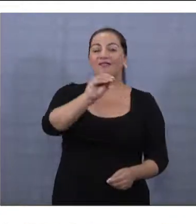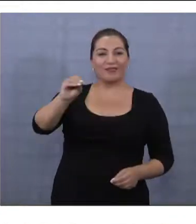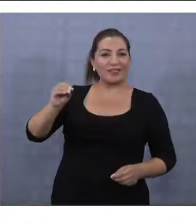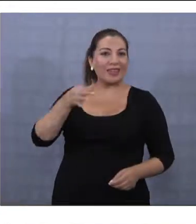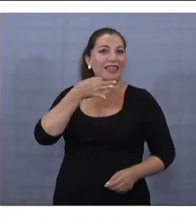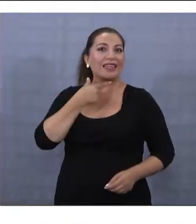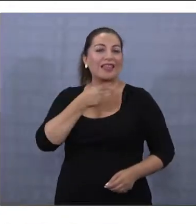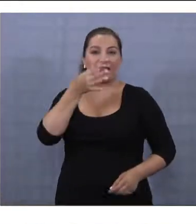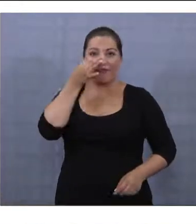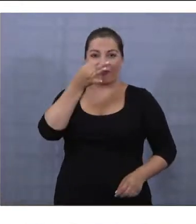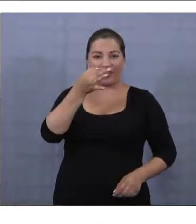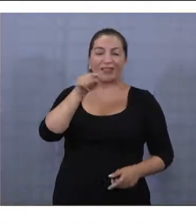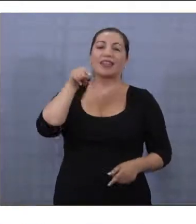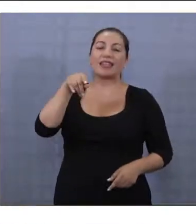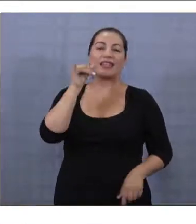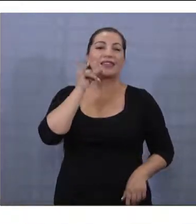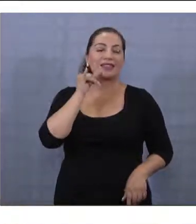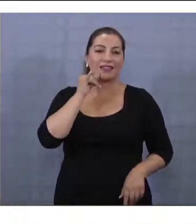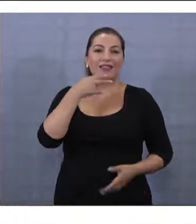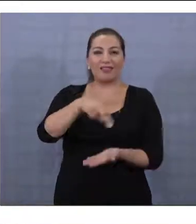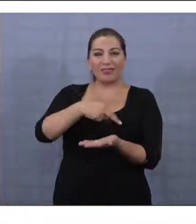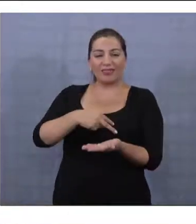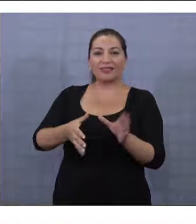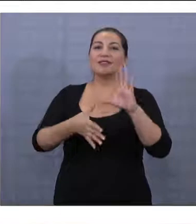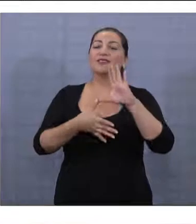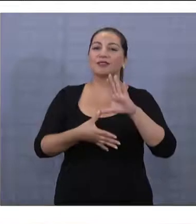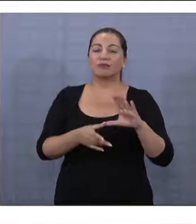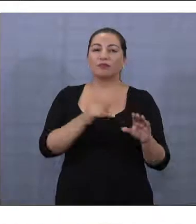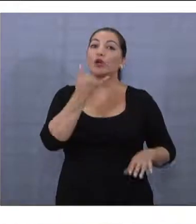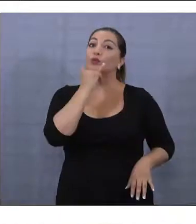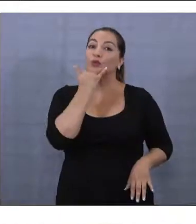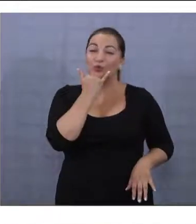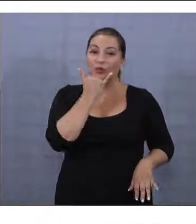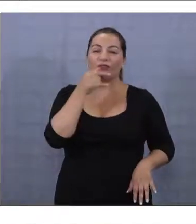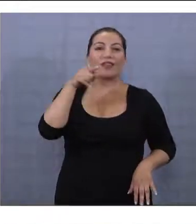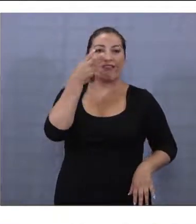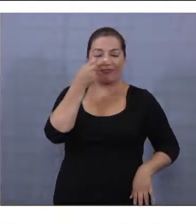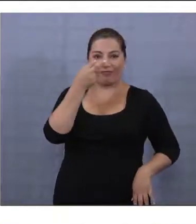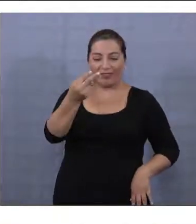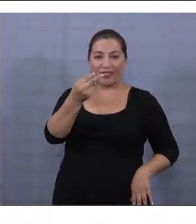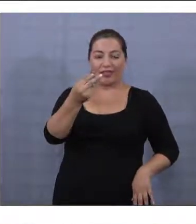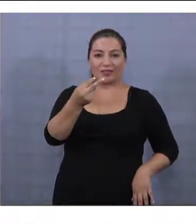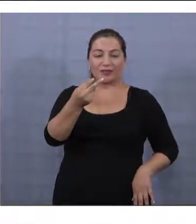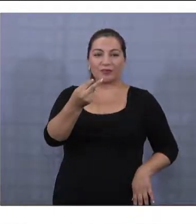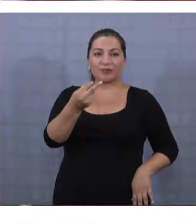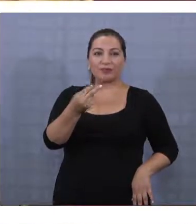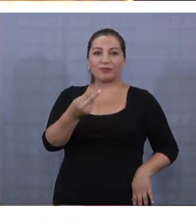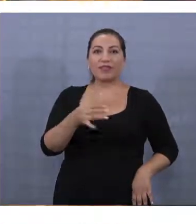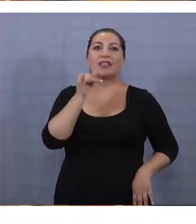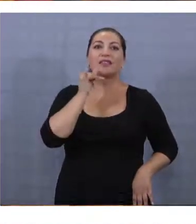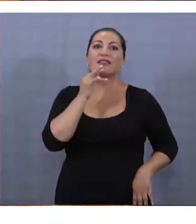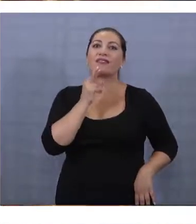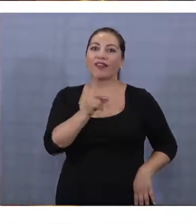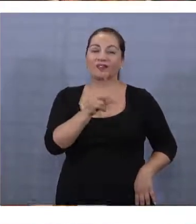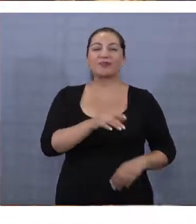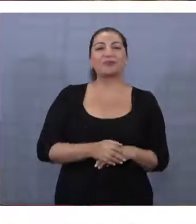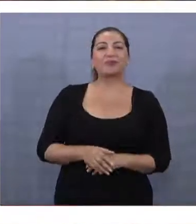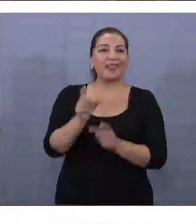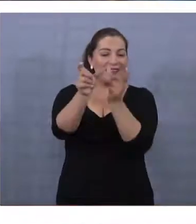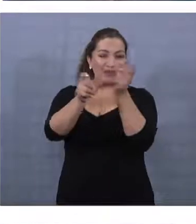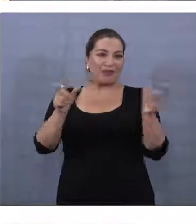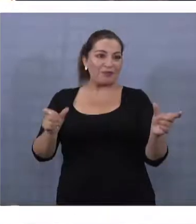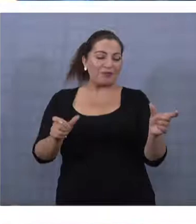quienes quieran ver lo que está pasando acá en Iquique en Danza América, que ingresen a YouTube y que vean, pongan ahí entonces Iquique TV. Los